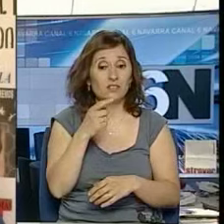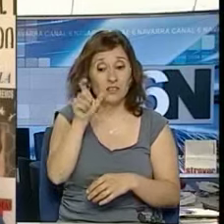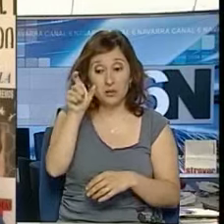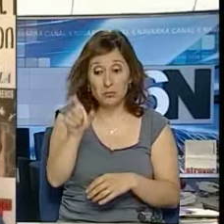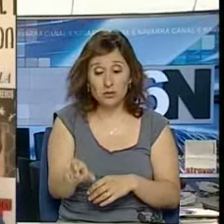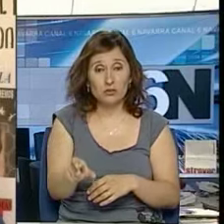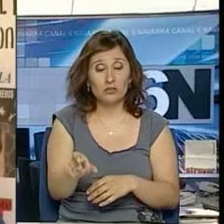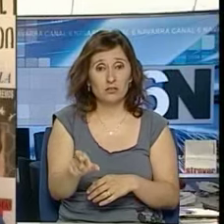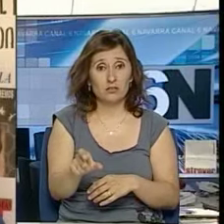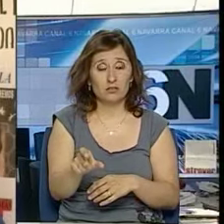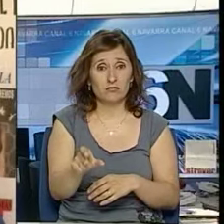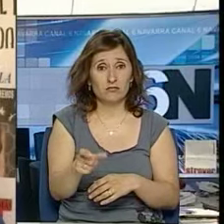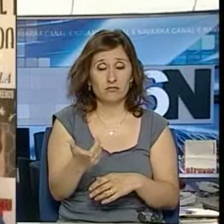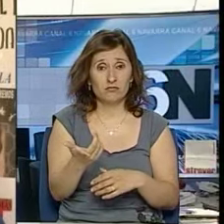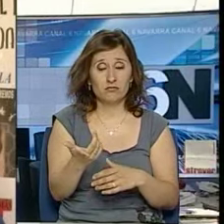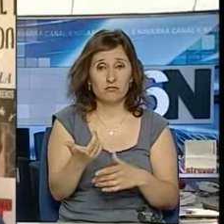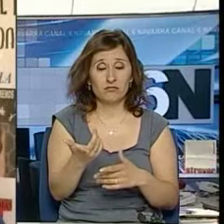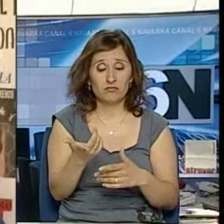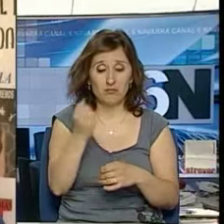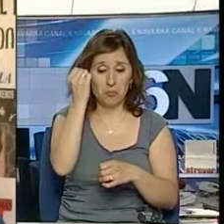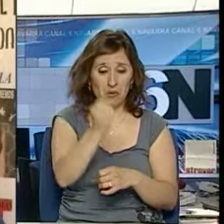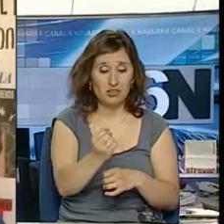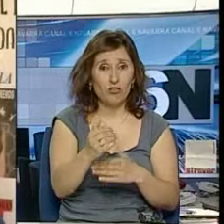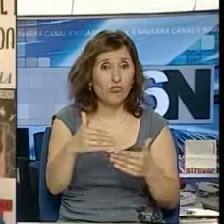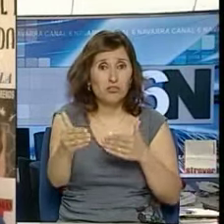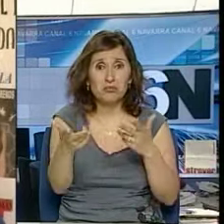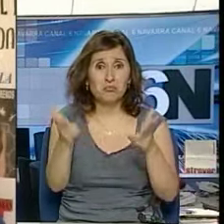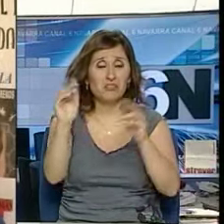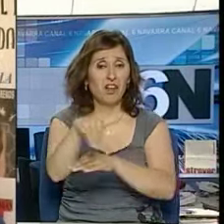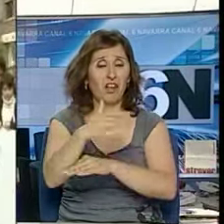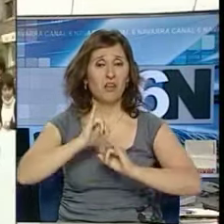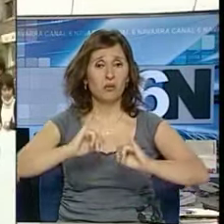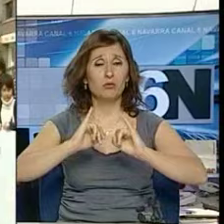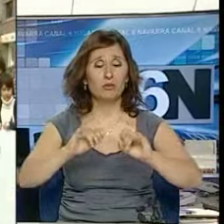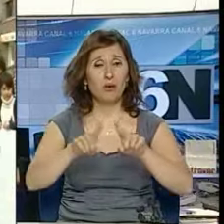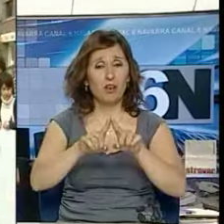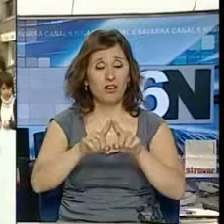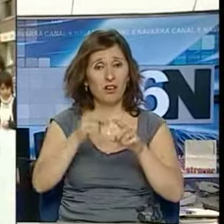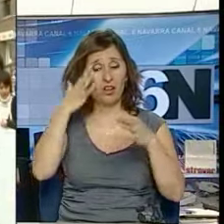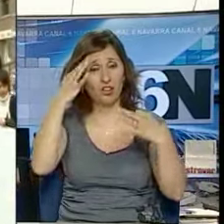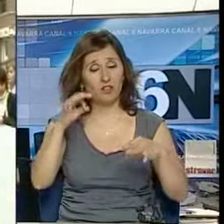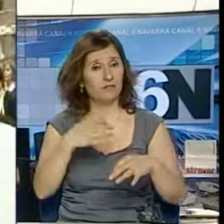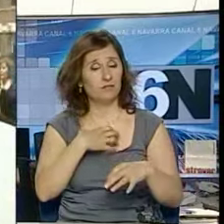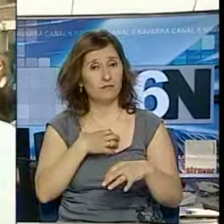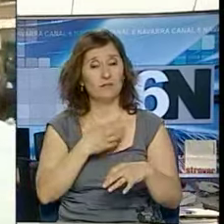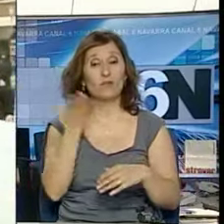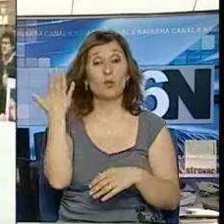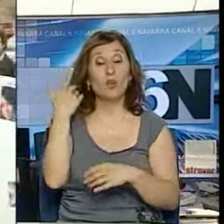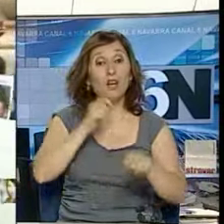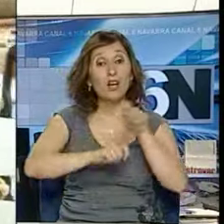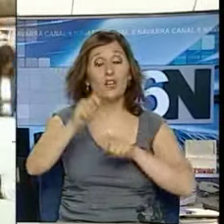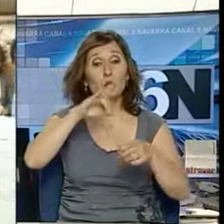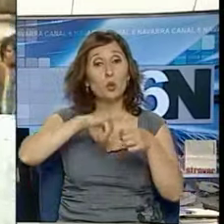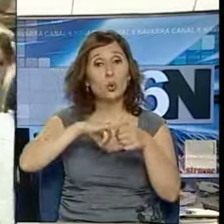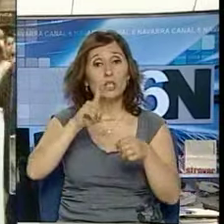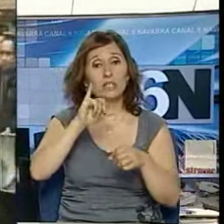mata el día de mañana salga a la calle y ande libremente como si nada ha hecho. Desde la asociación Lunes Lilas creen que con la